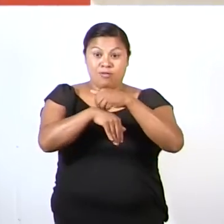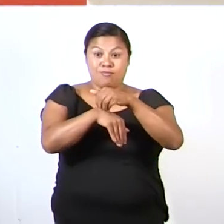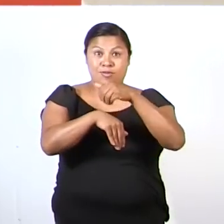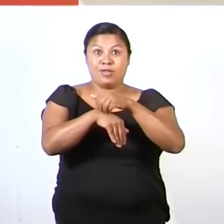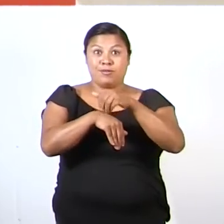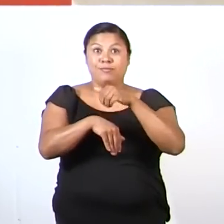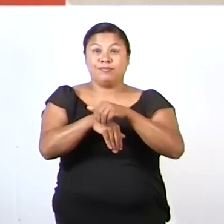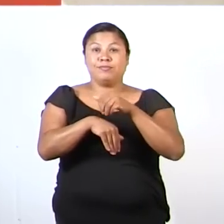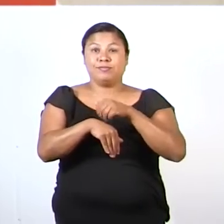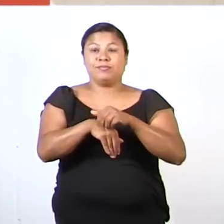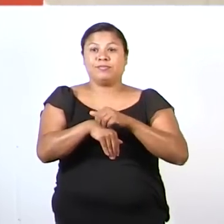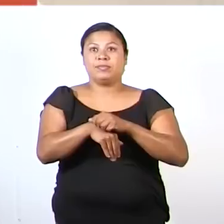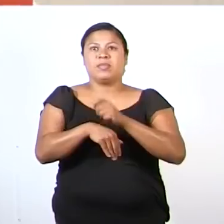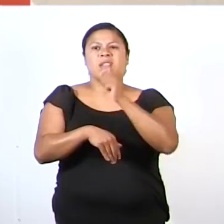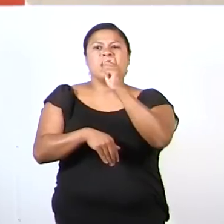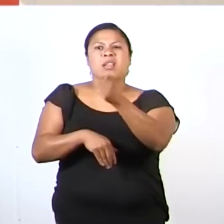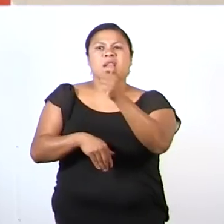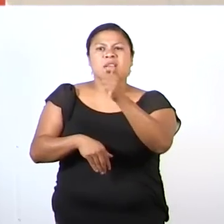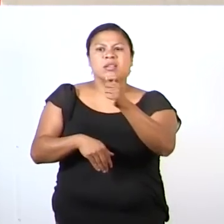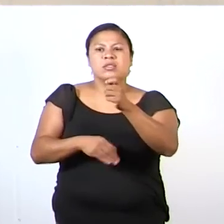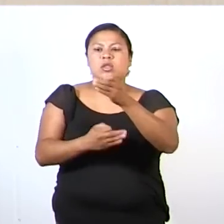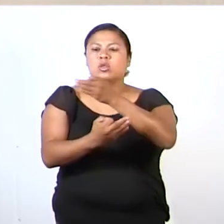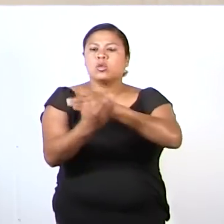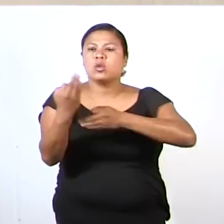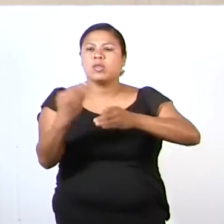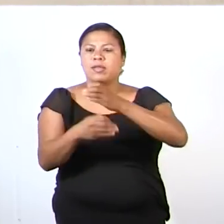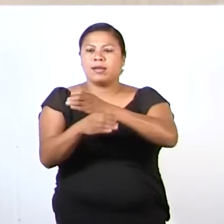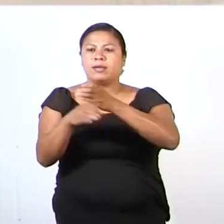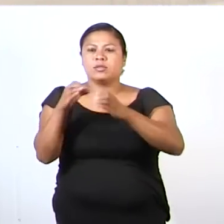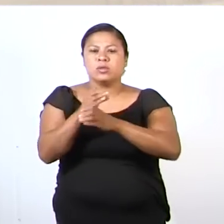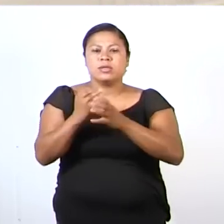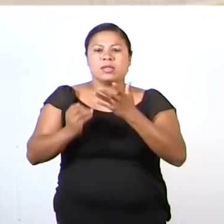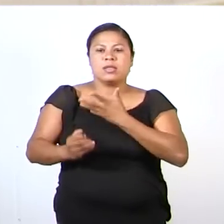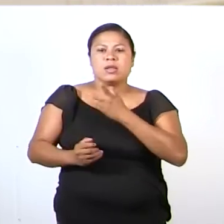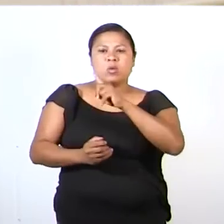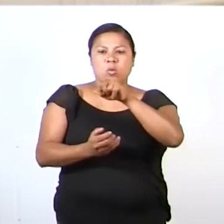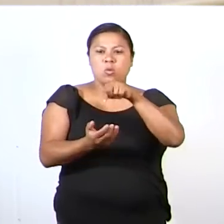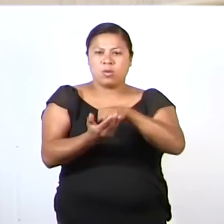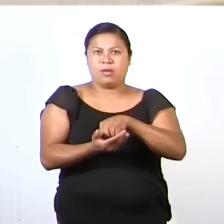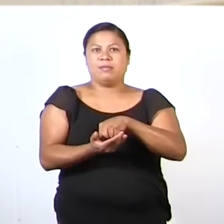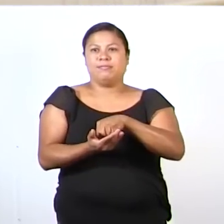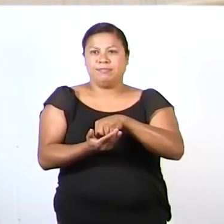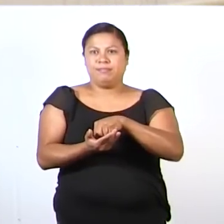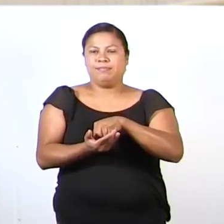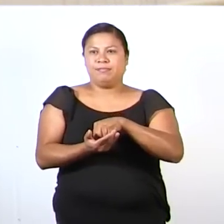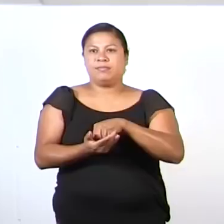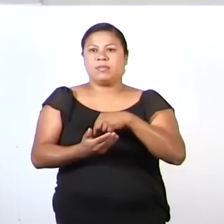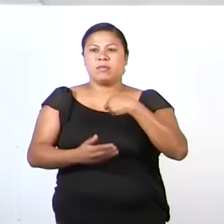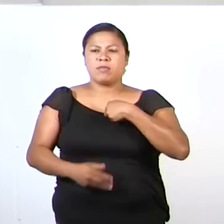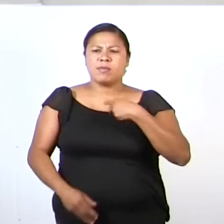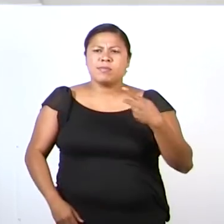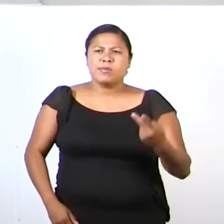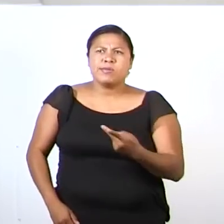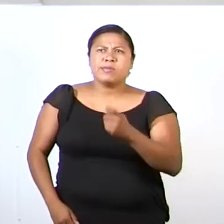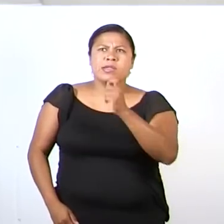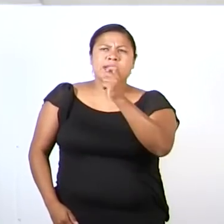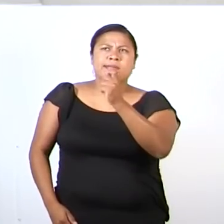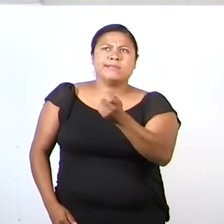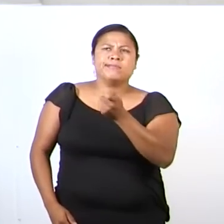es toda aquella cosa que ocupa un lugar en el espacio. Mi pregunta sería,